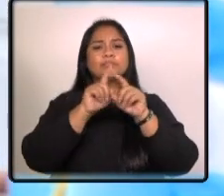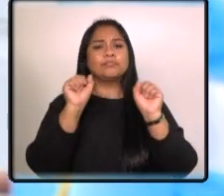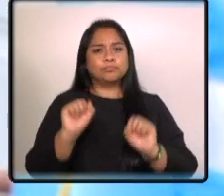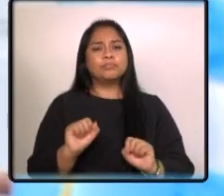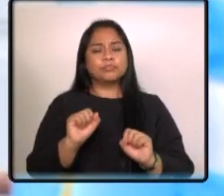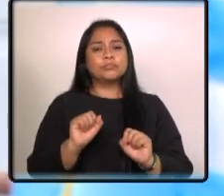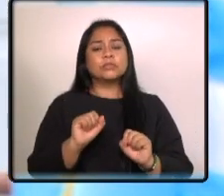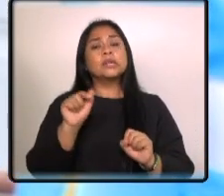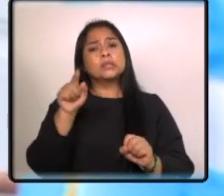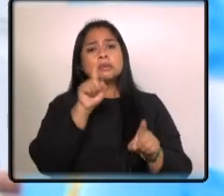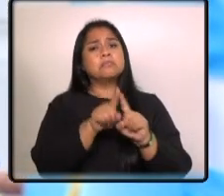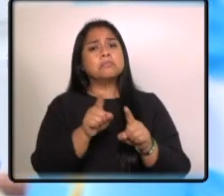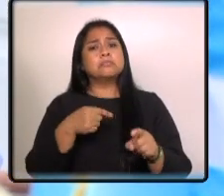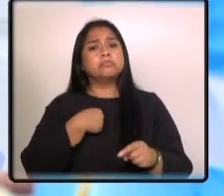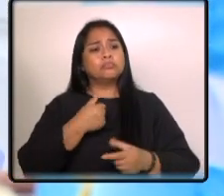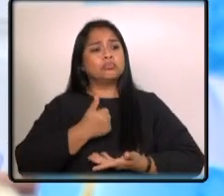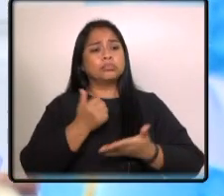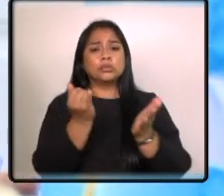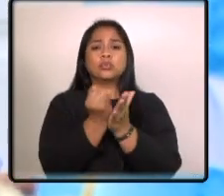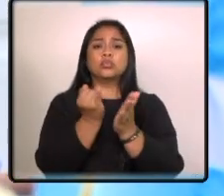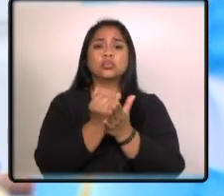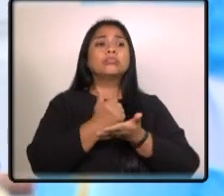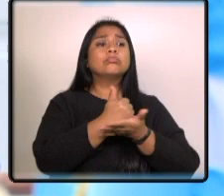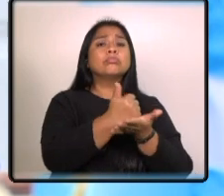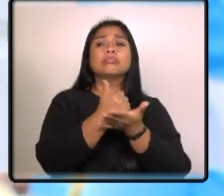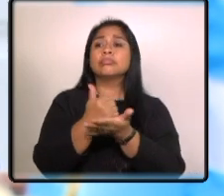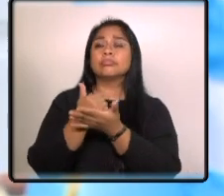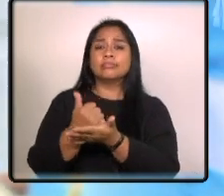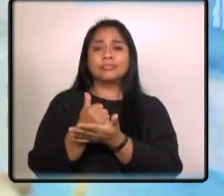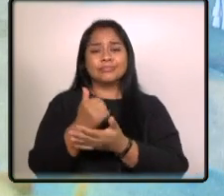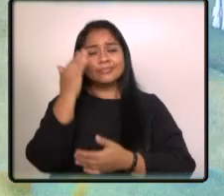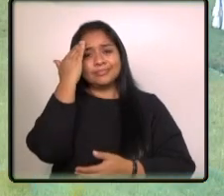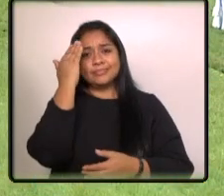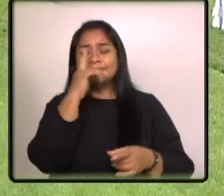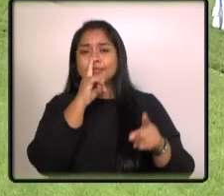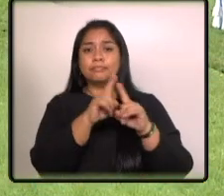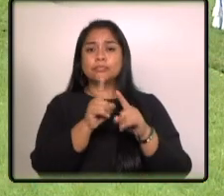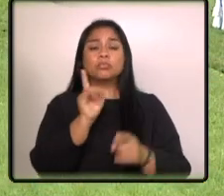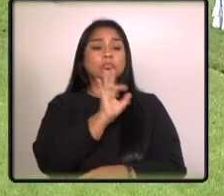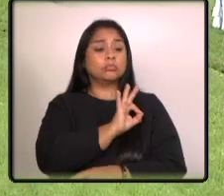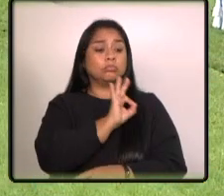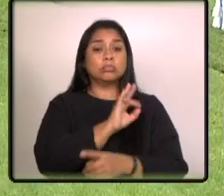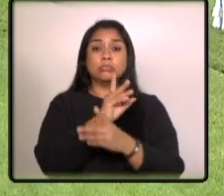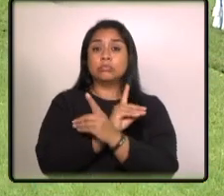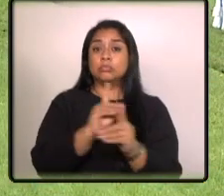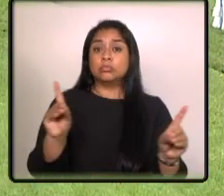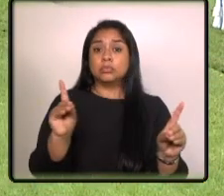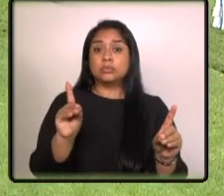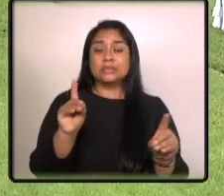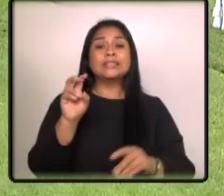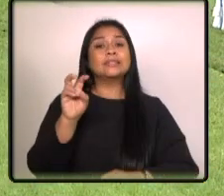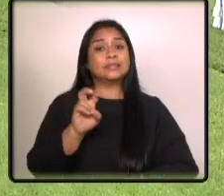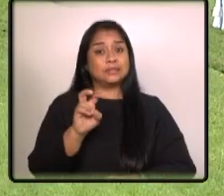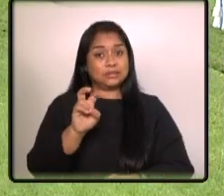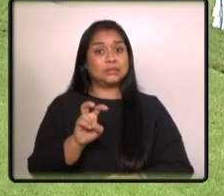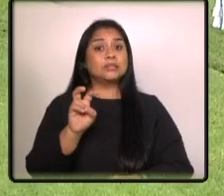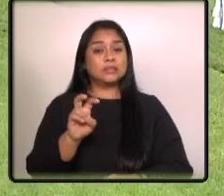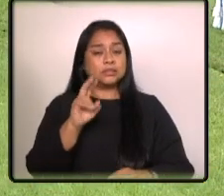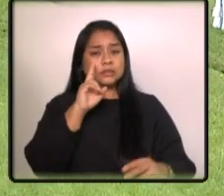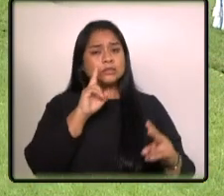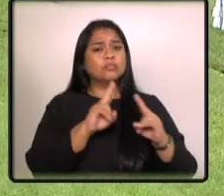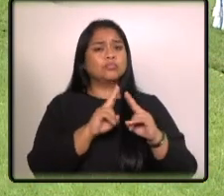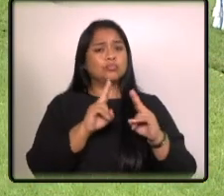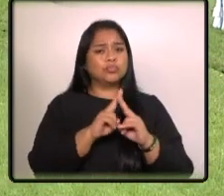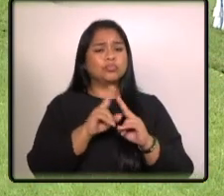entidad colaborativa reconociendo que una sociedad democrática necesita conocer